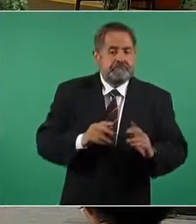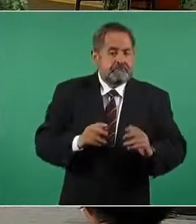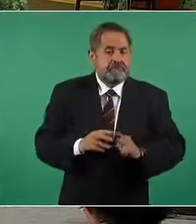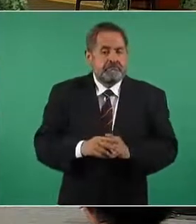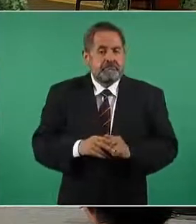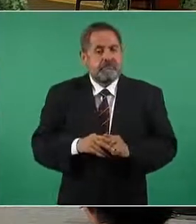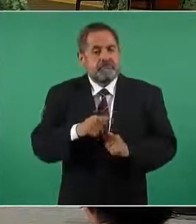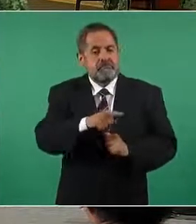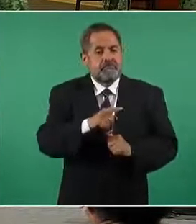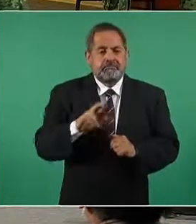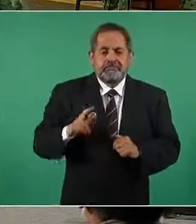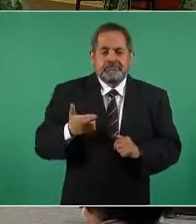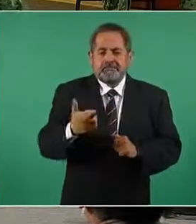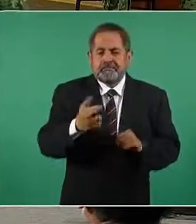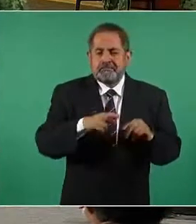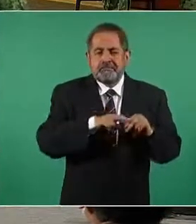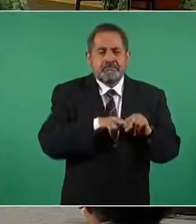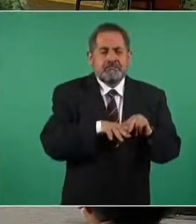arroyos